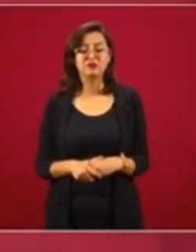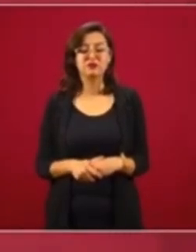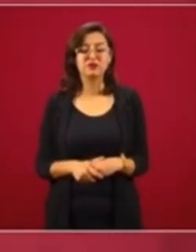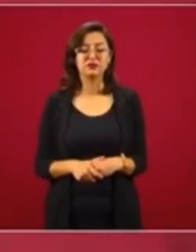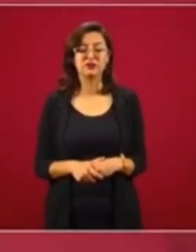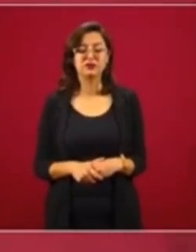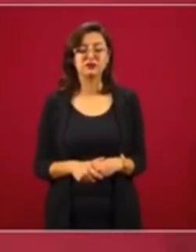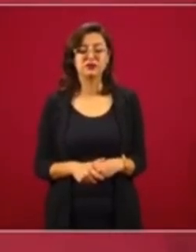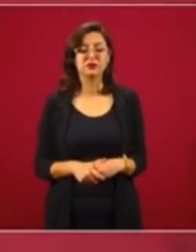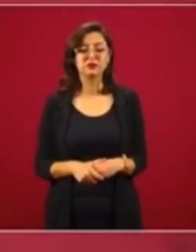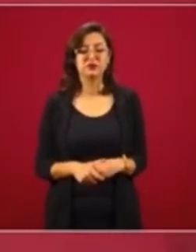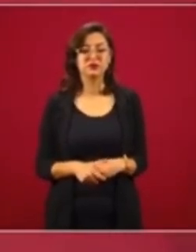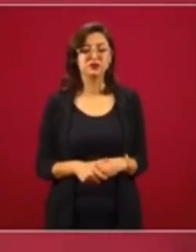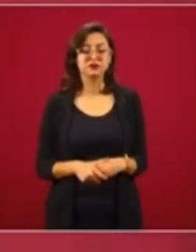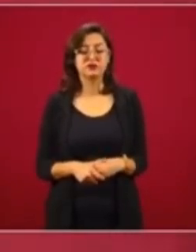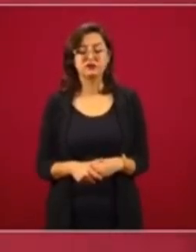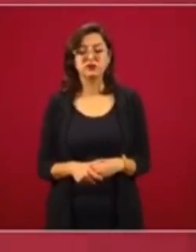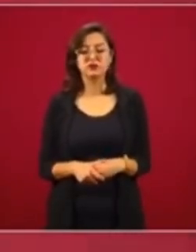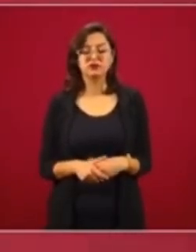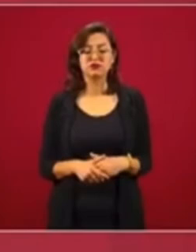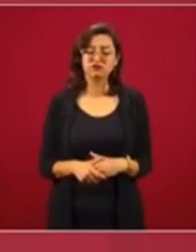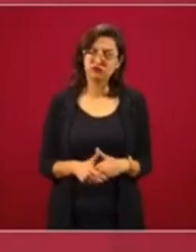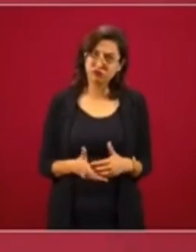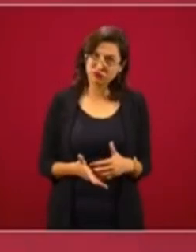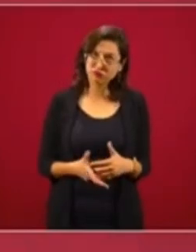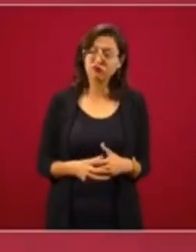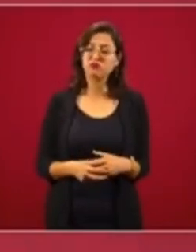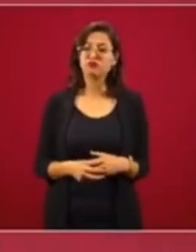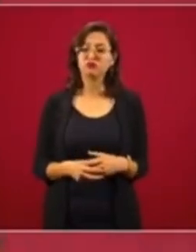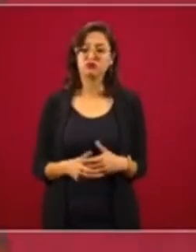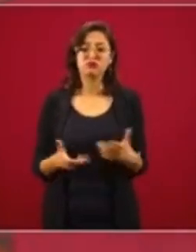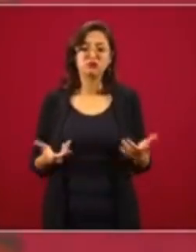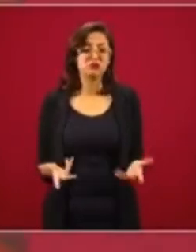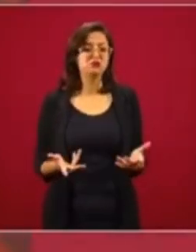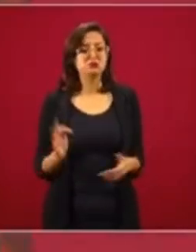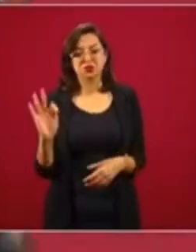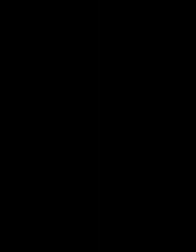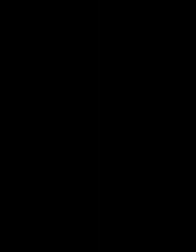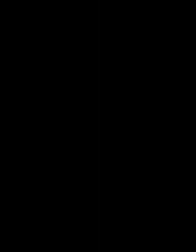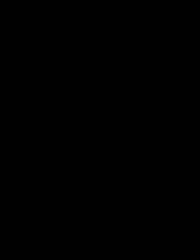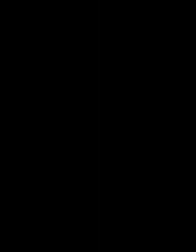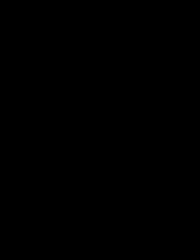que se convierta en el uso de robots para la producción?